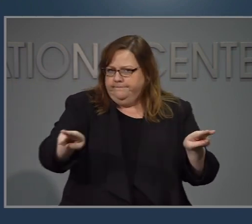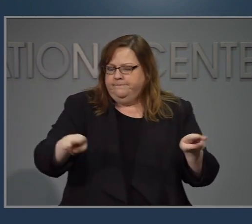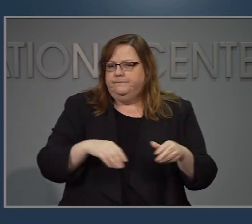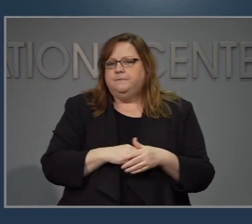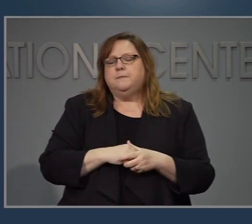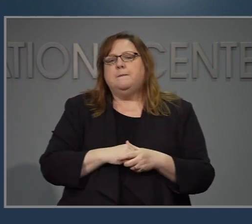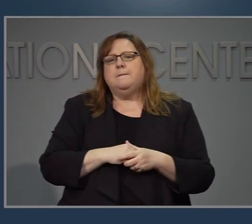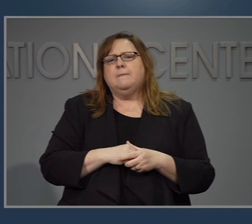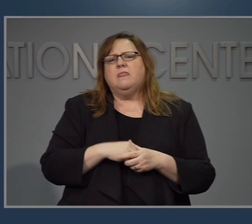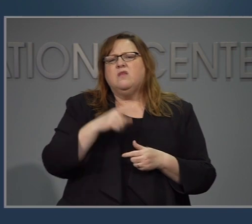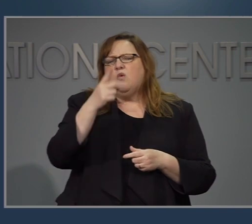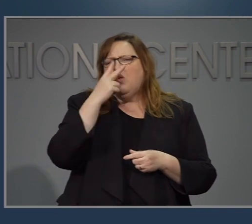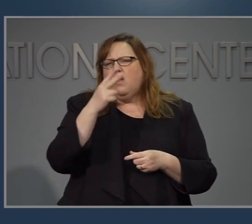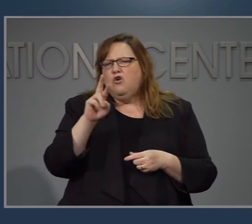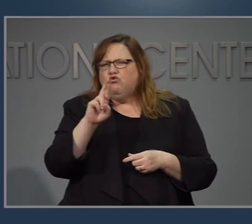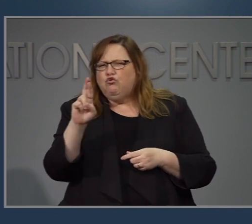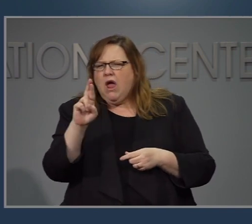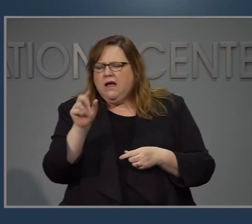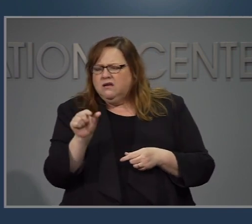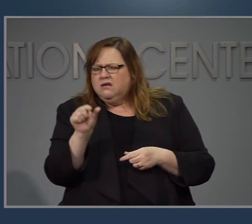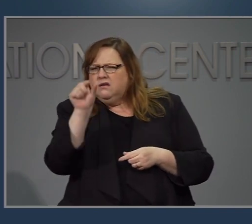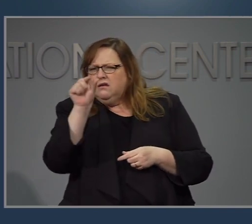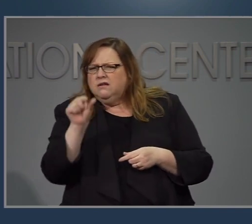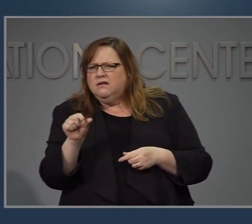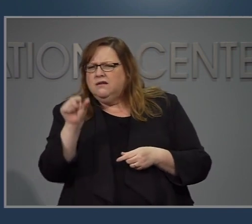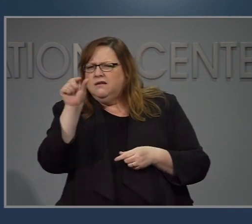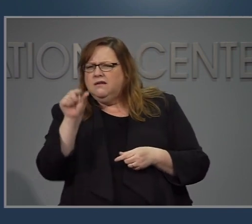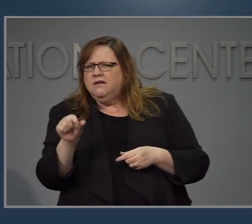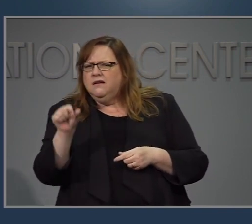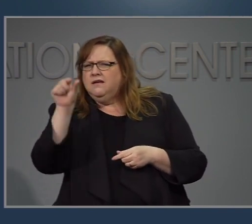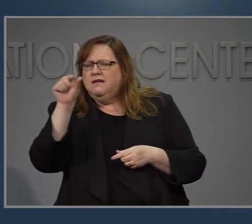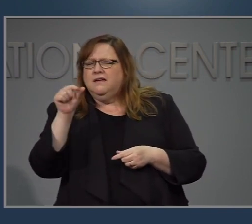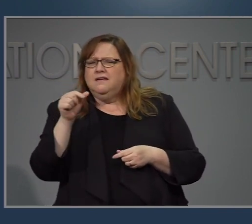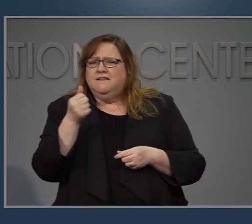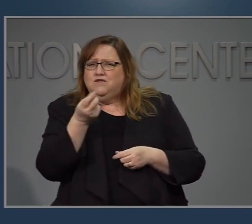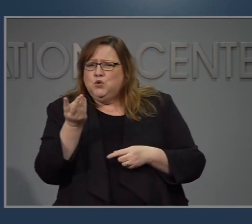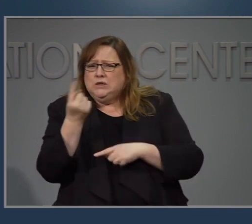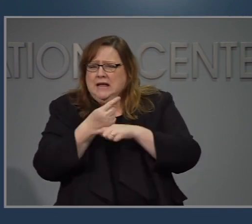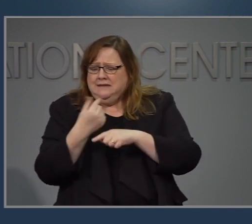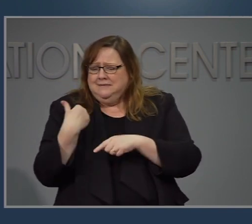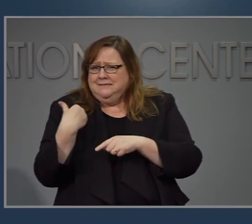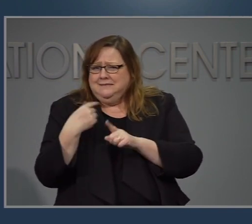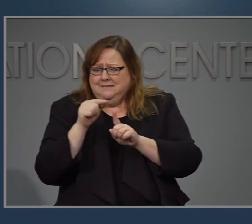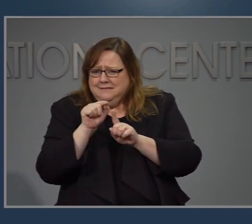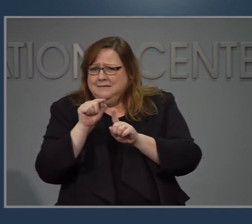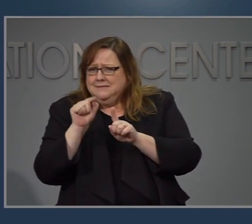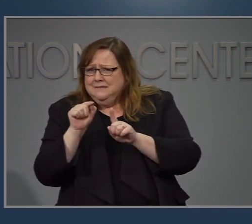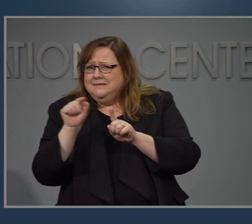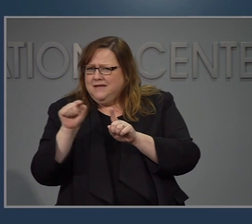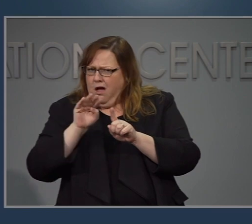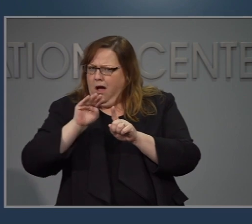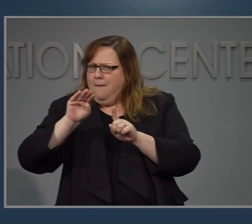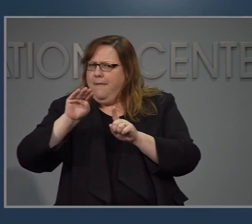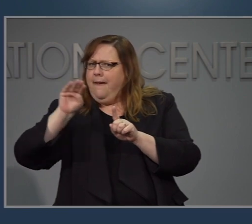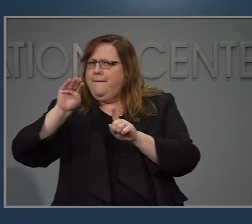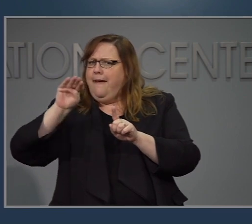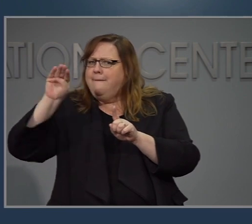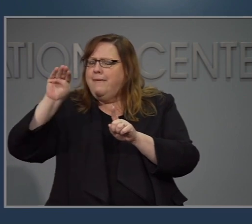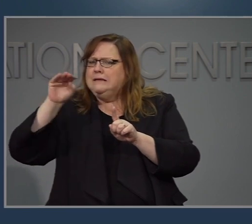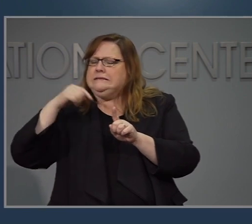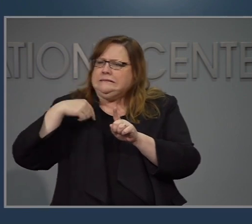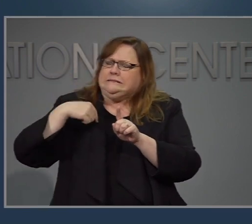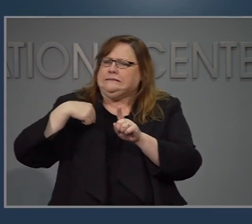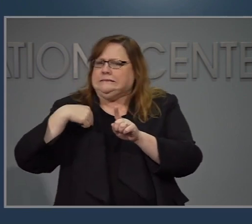si ustedes se fijan a la derecha de esta gráfica. Estas últimas barras muestran un pequeño de aumento en los últimos días así que quiero